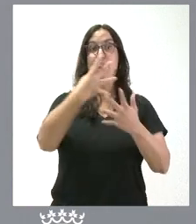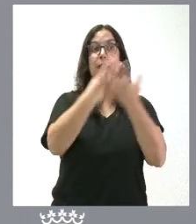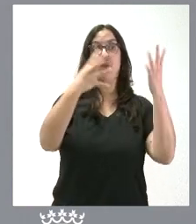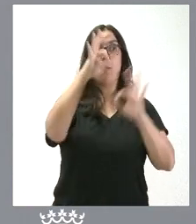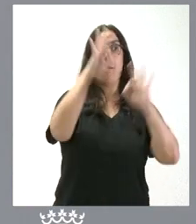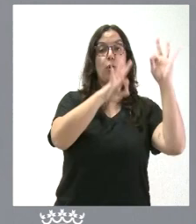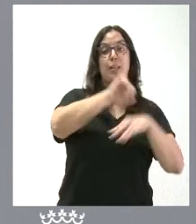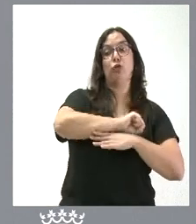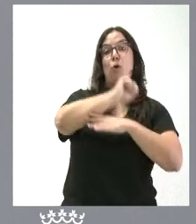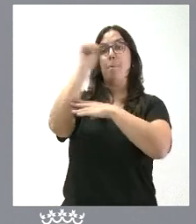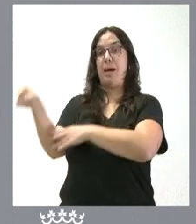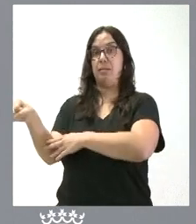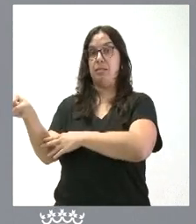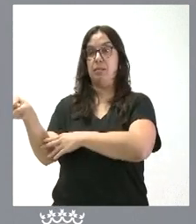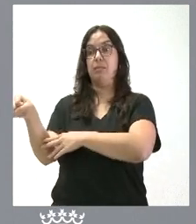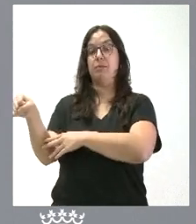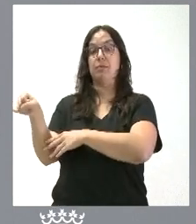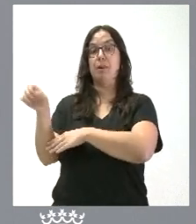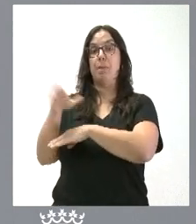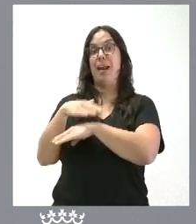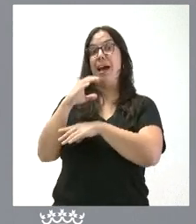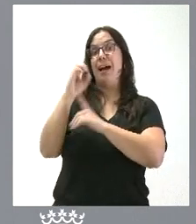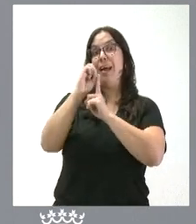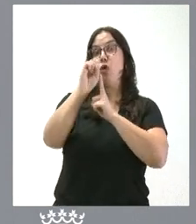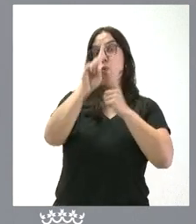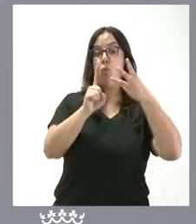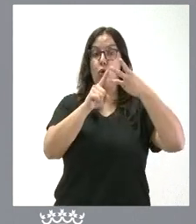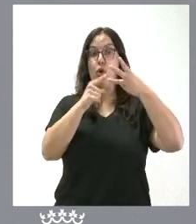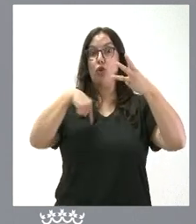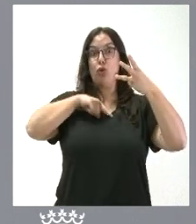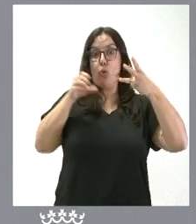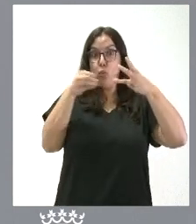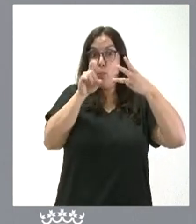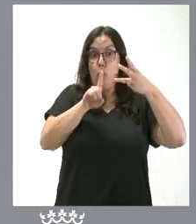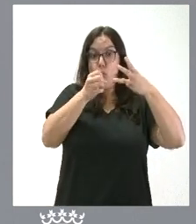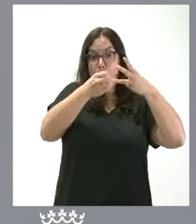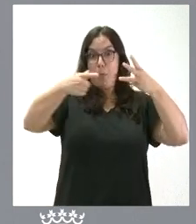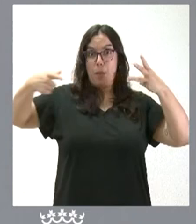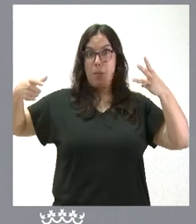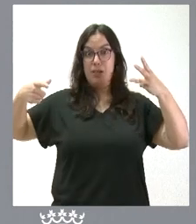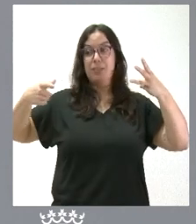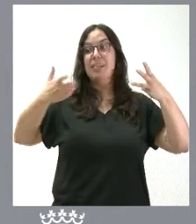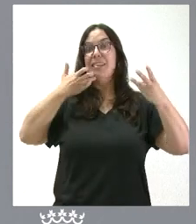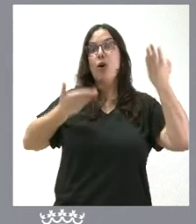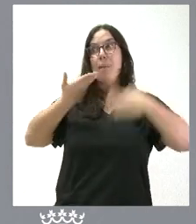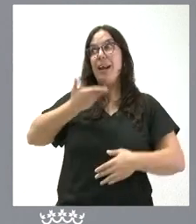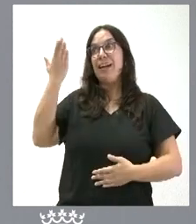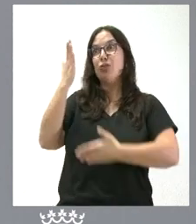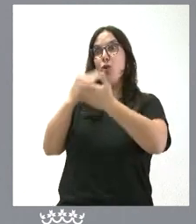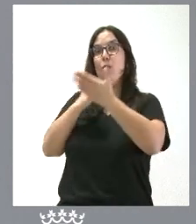derecho de dependencia para ese grado 1, estamos entre las comunidades autónomas a su vez que más